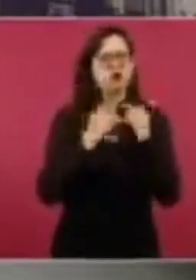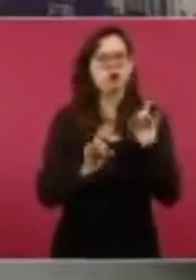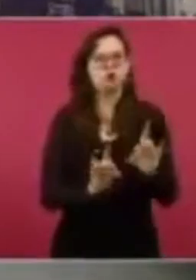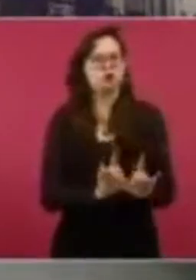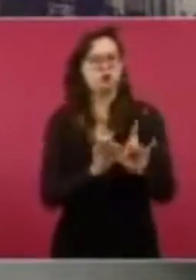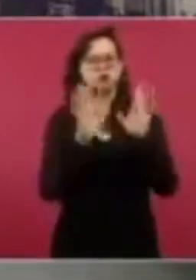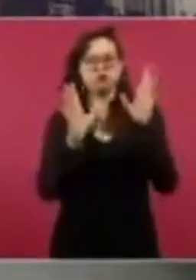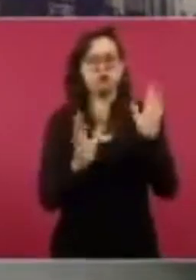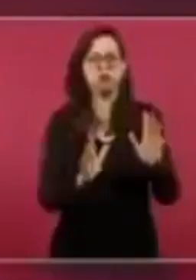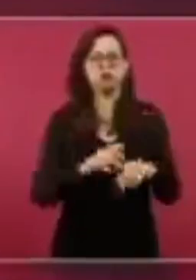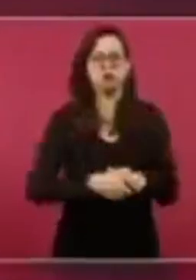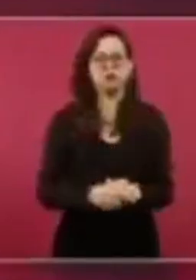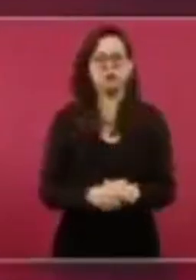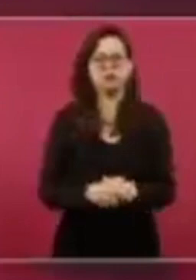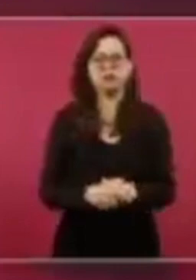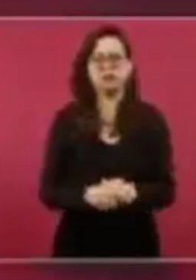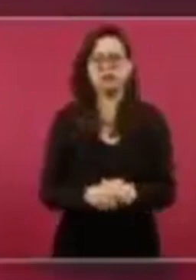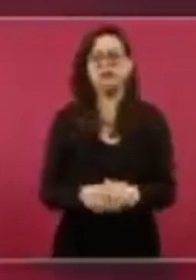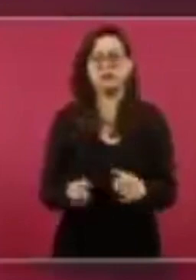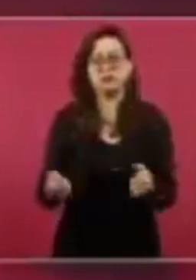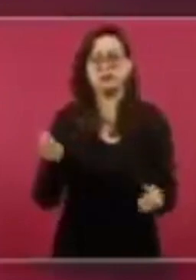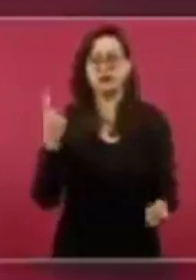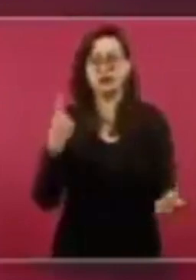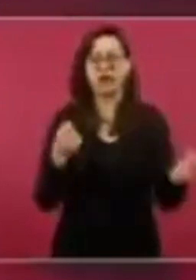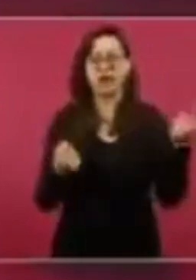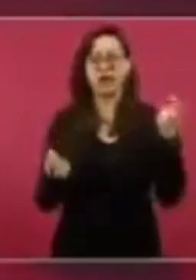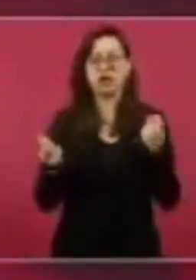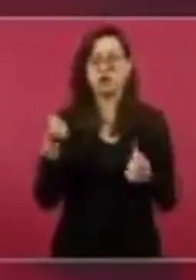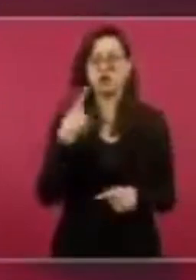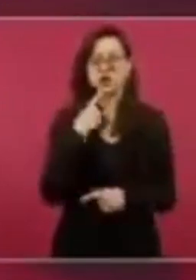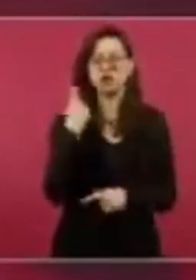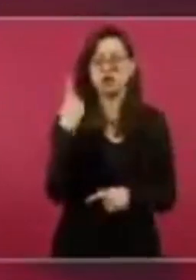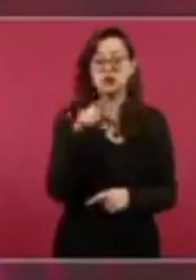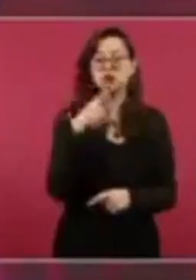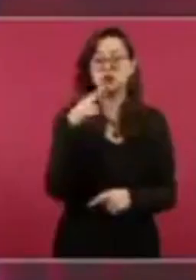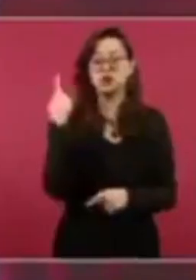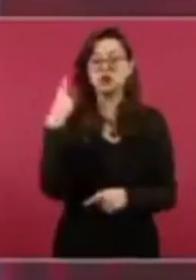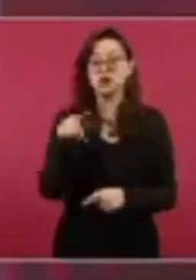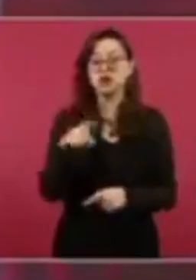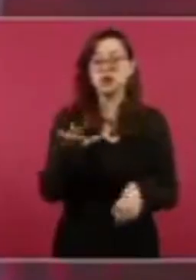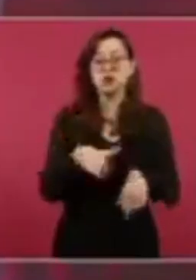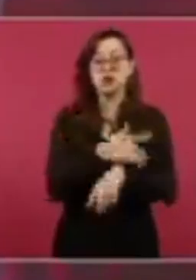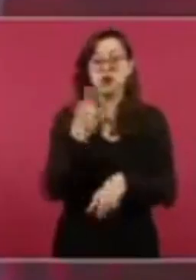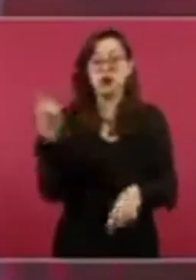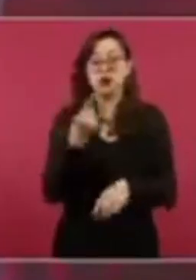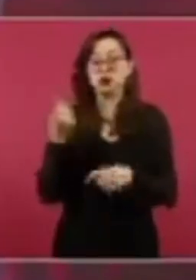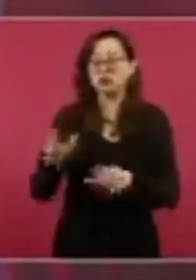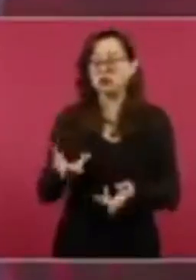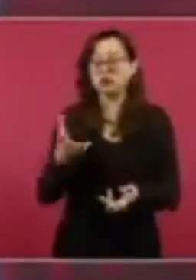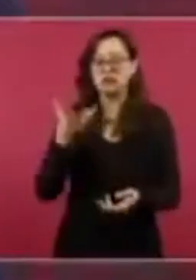robos de cartera aquí, en el Zócalo, pero eso,